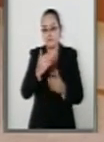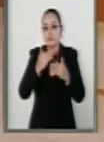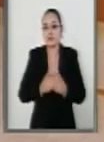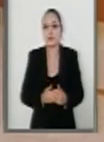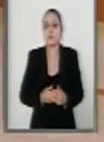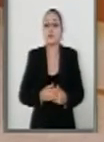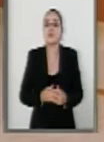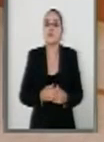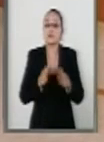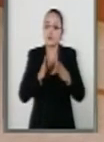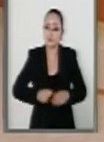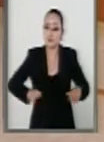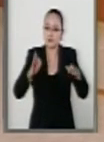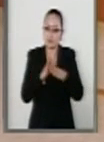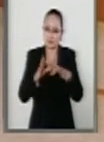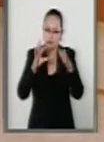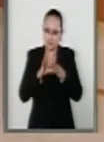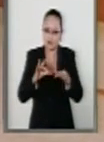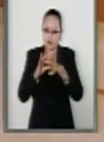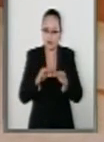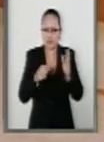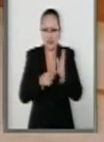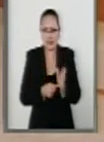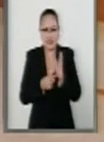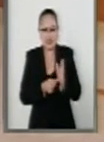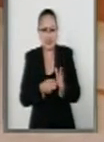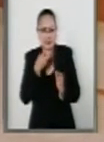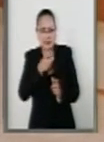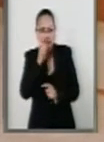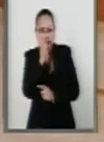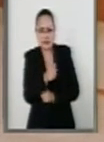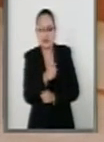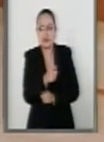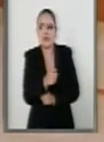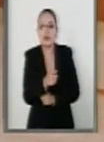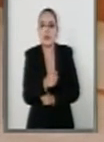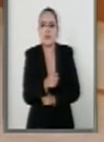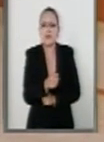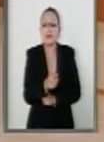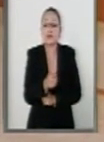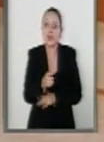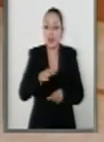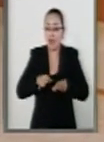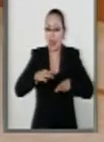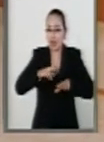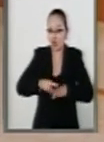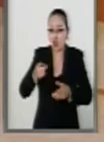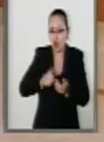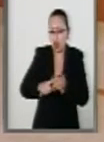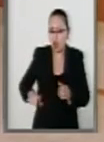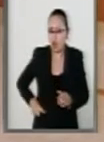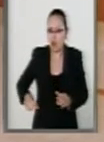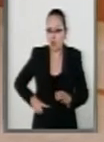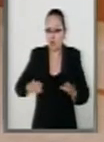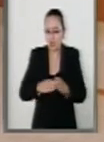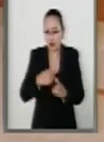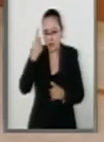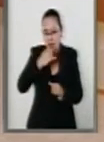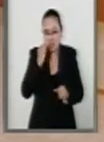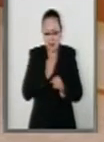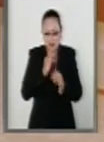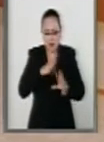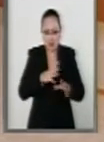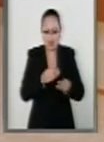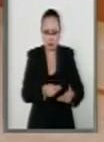definición del delito de tortura se refiere a que el servidor público con el fin de obtener información o una